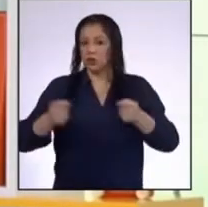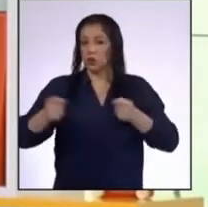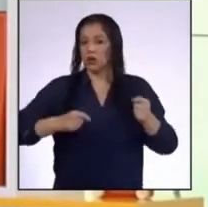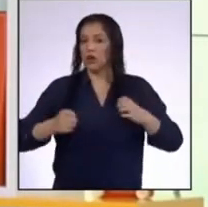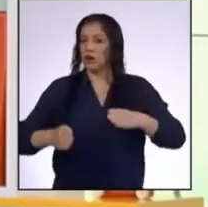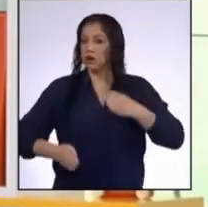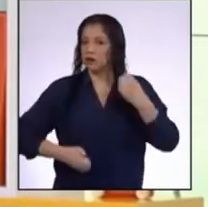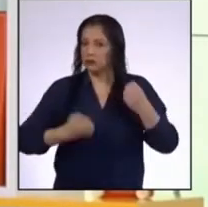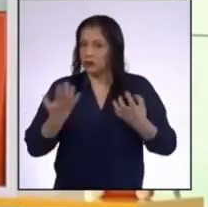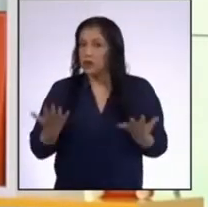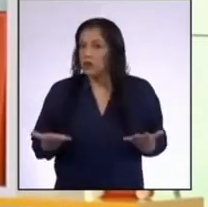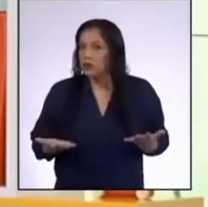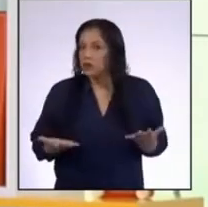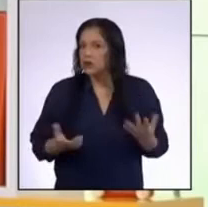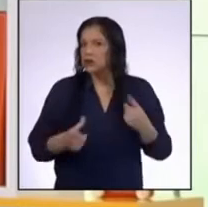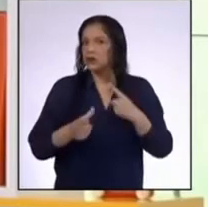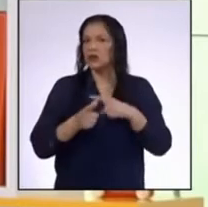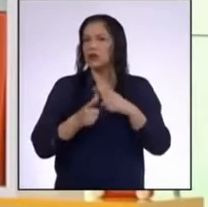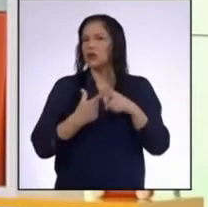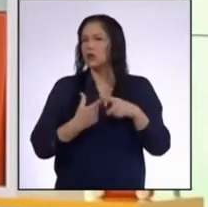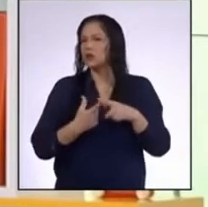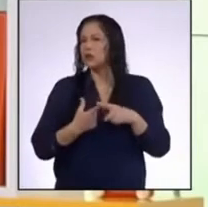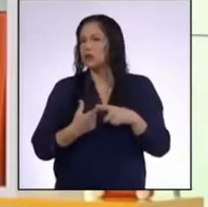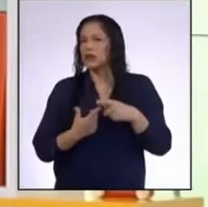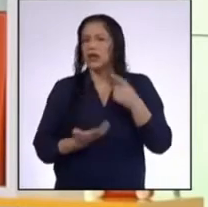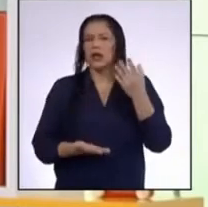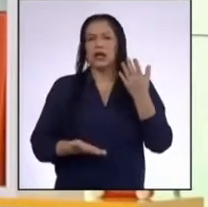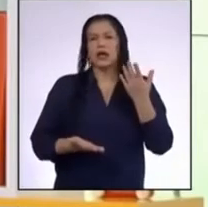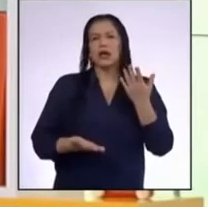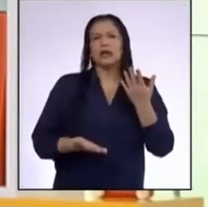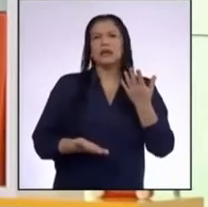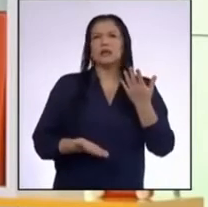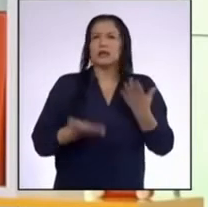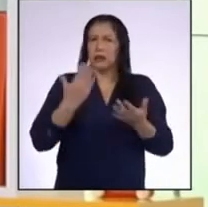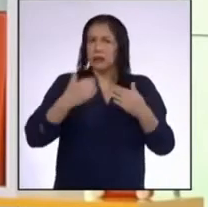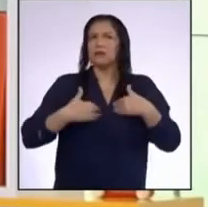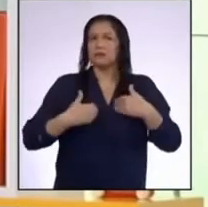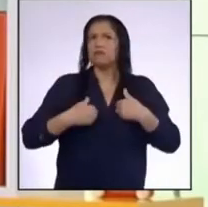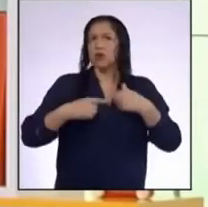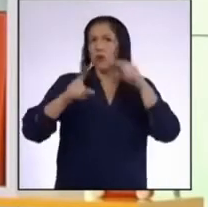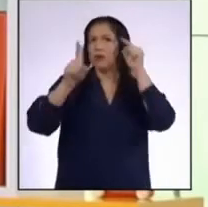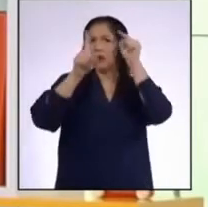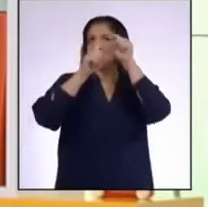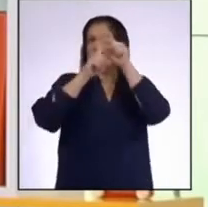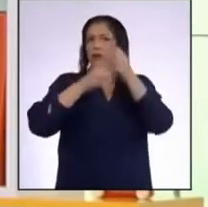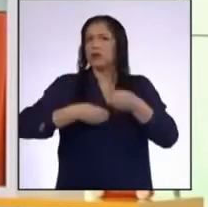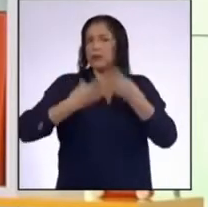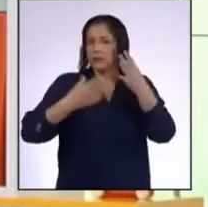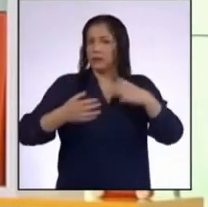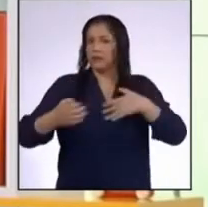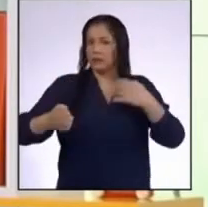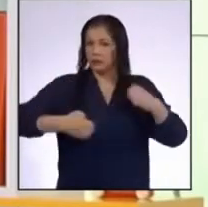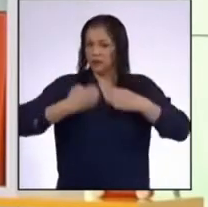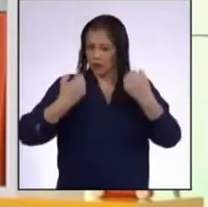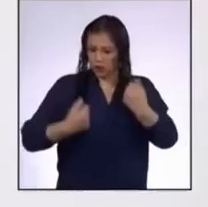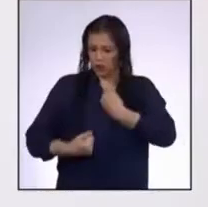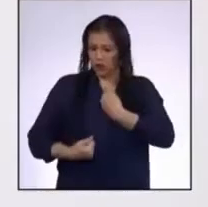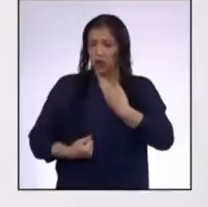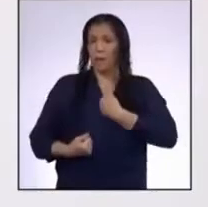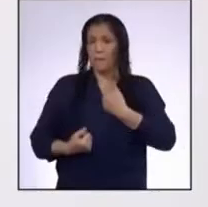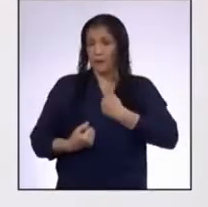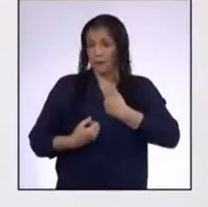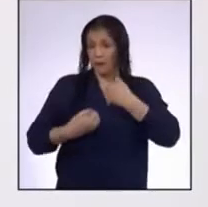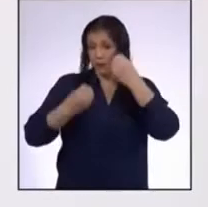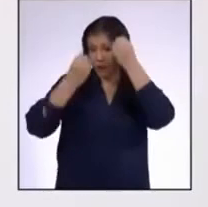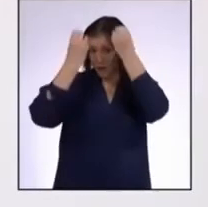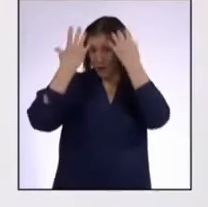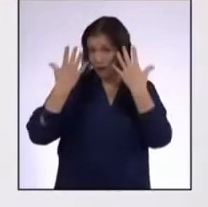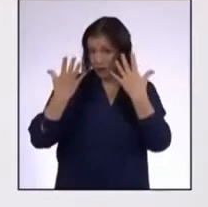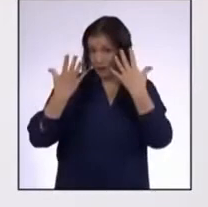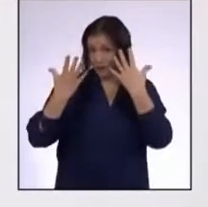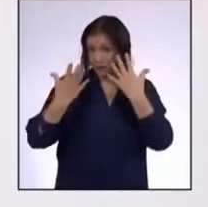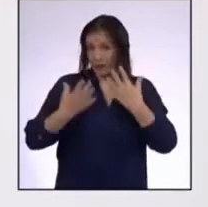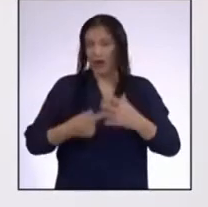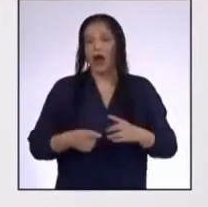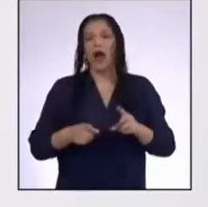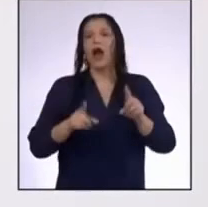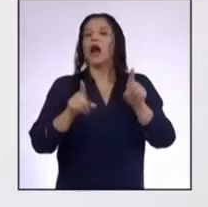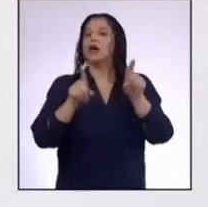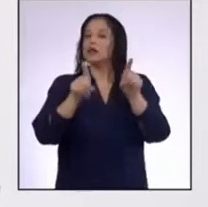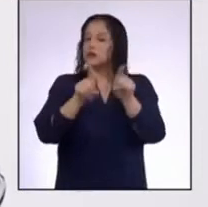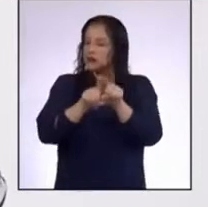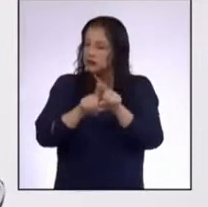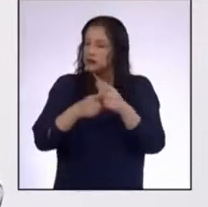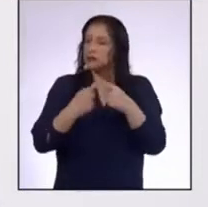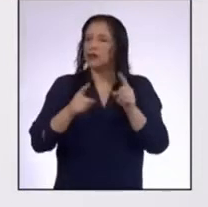emociones Entonces, si también tenemos ese propósito ¿La fuente seríamos nosotros mismos? Sí, pero